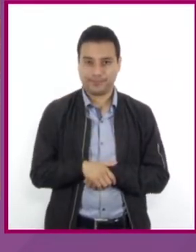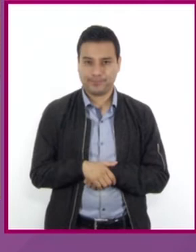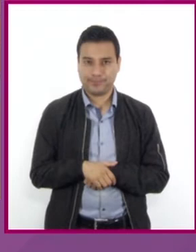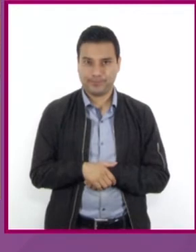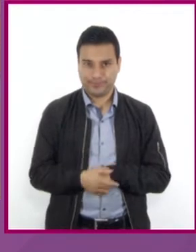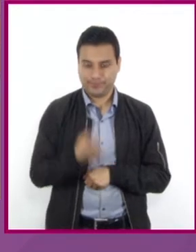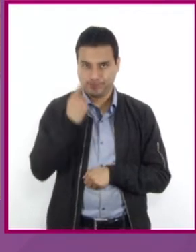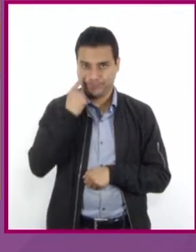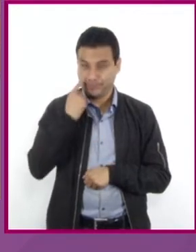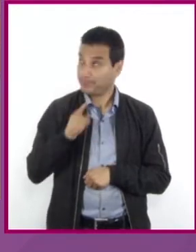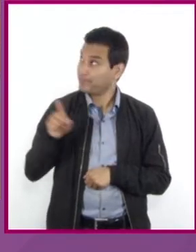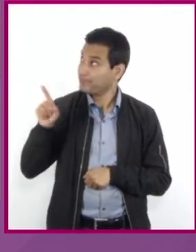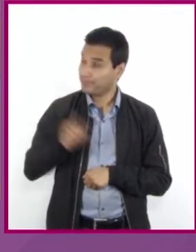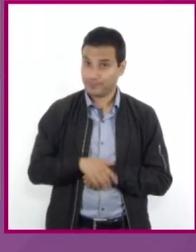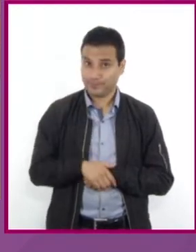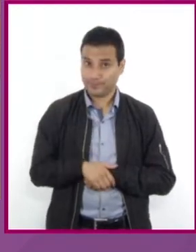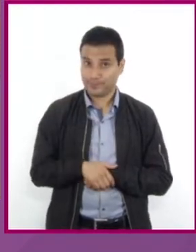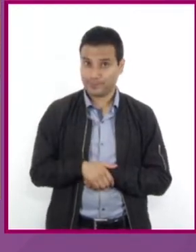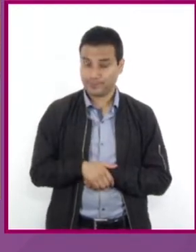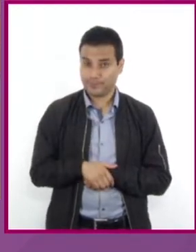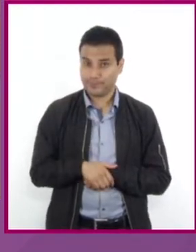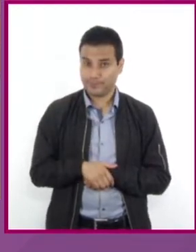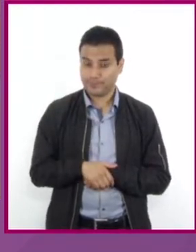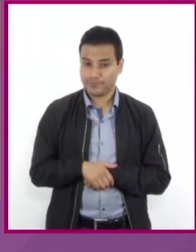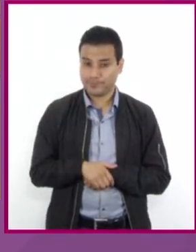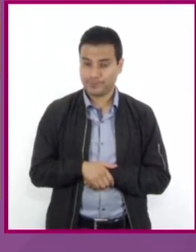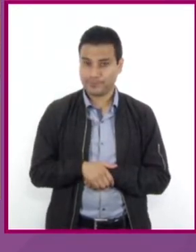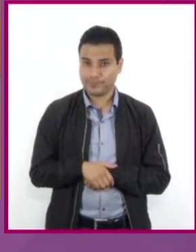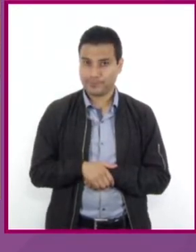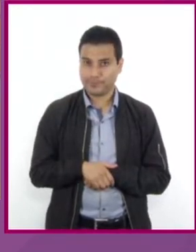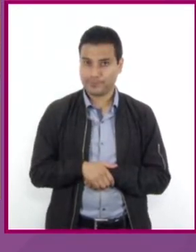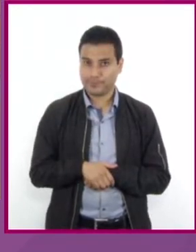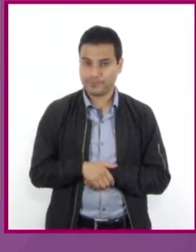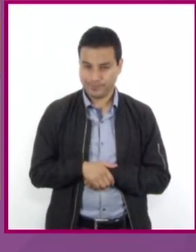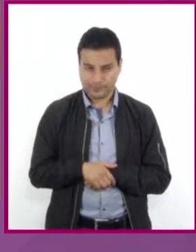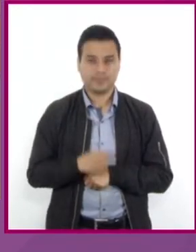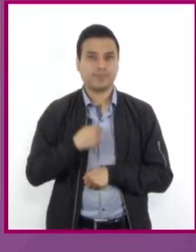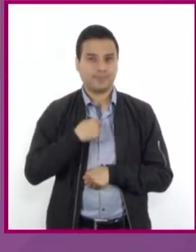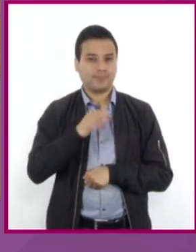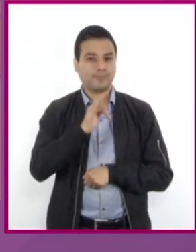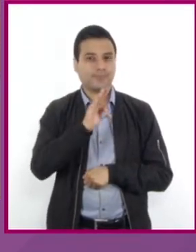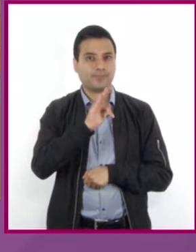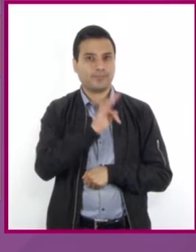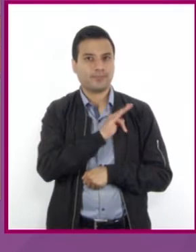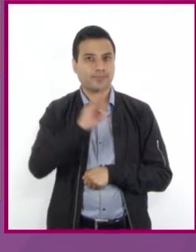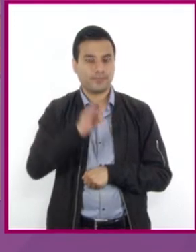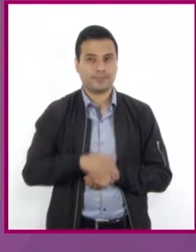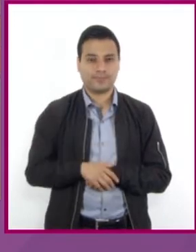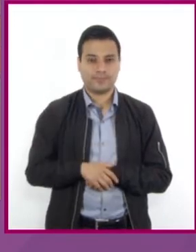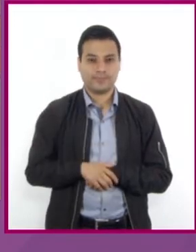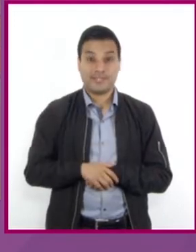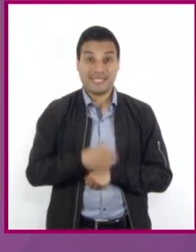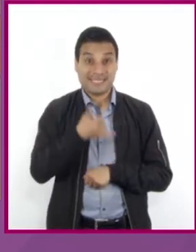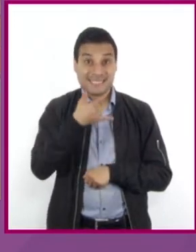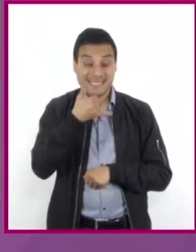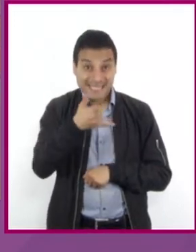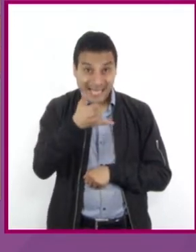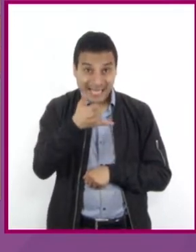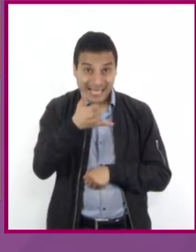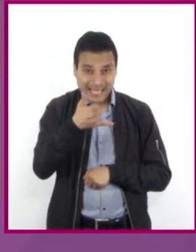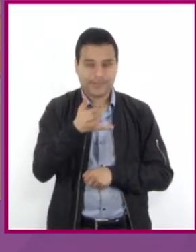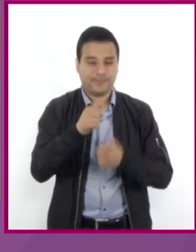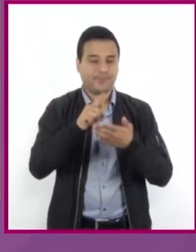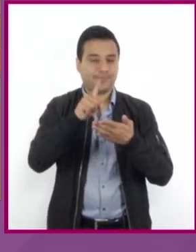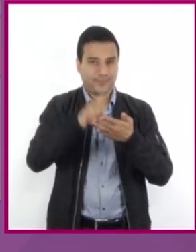propiedades de los números y las operaciones. Entonces, podemos cancelar y en el primer miembro de la